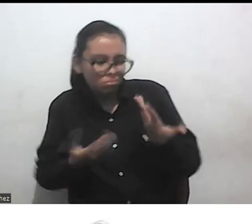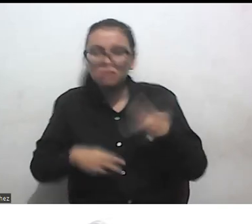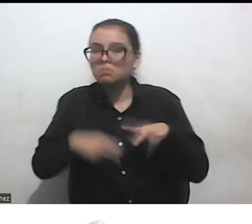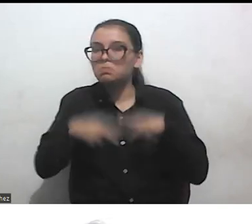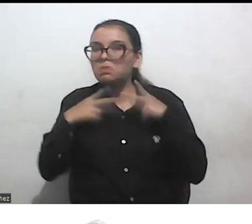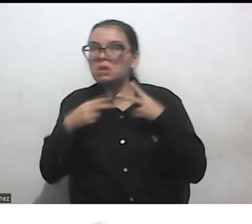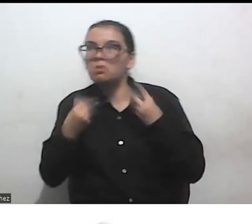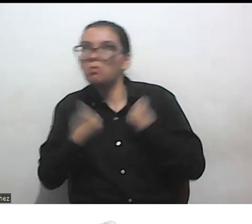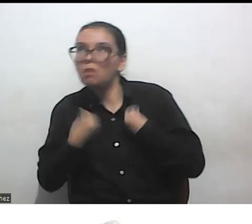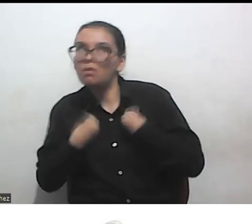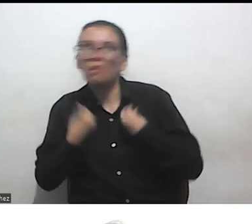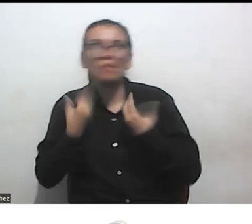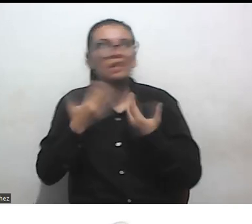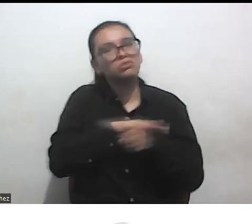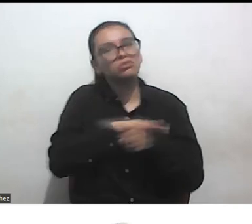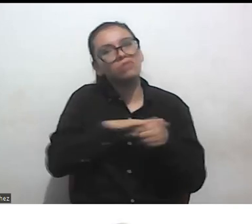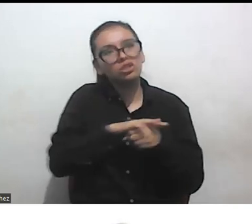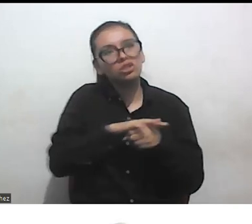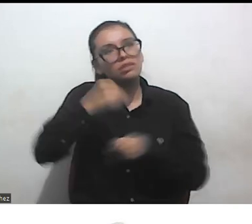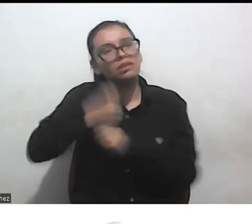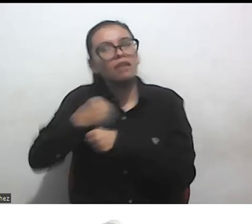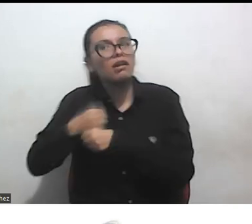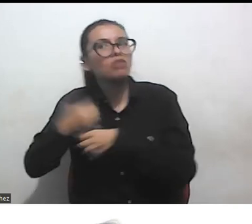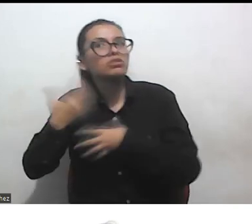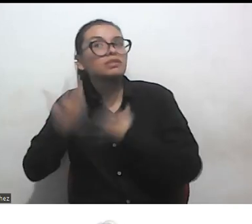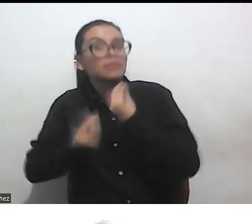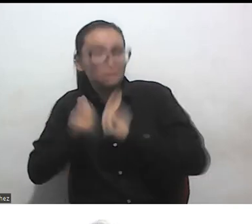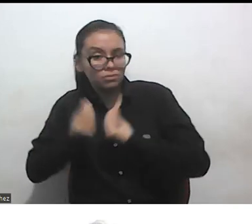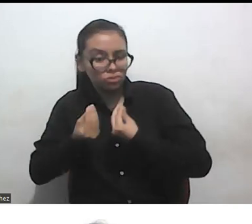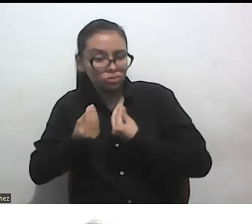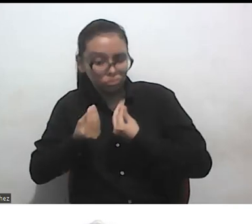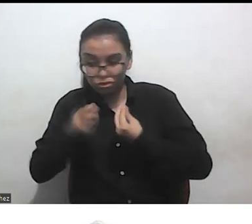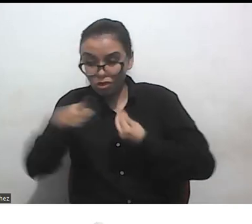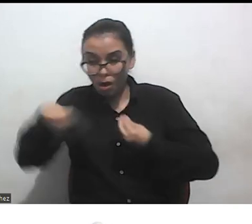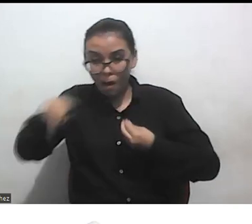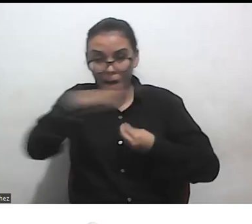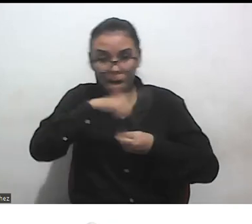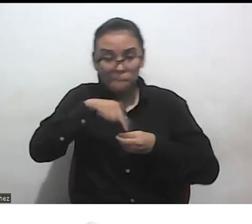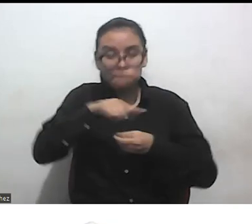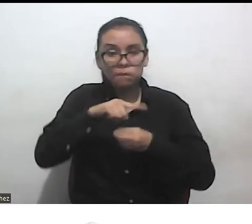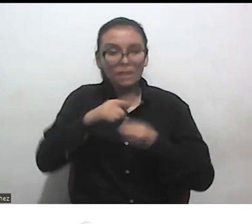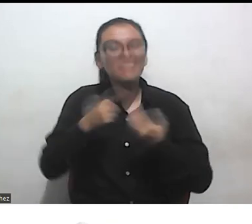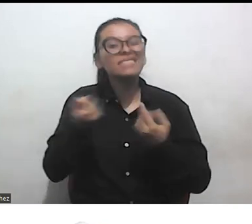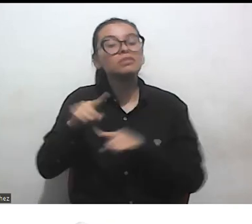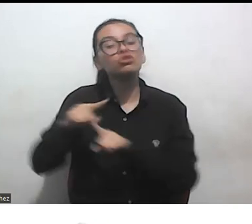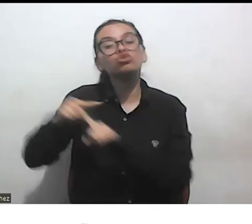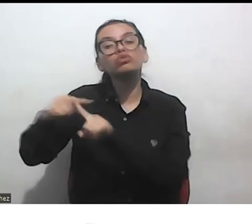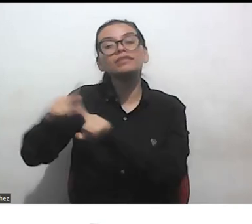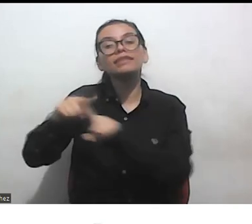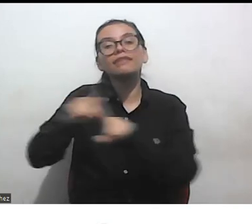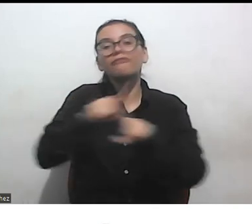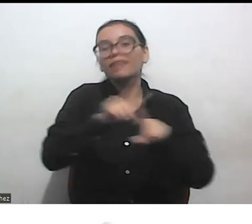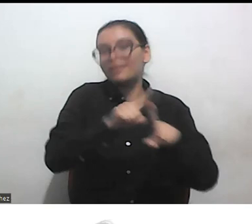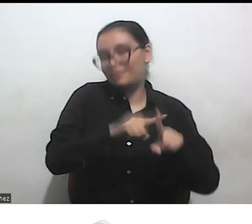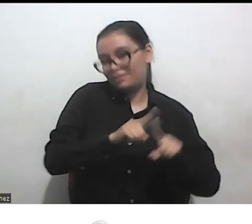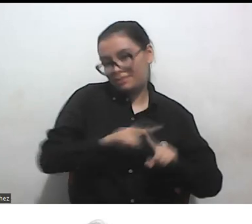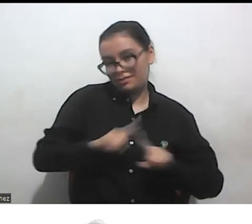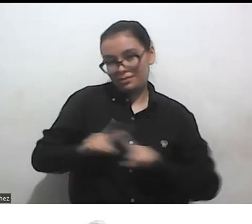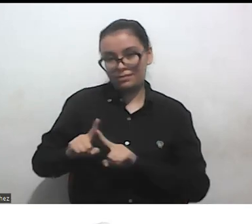también tienen una heterogeneidad que tiene que ser